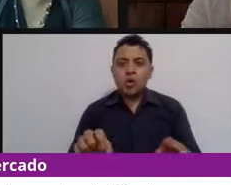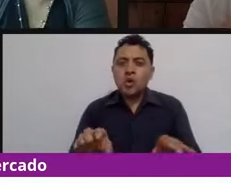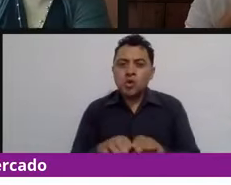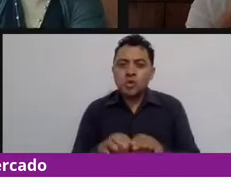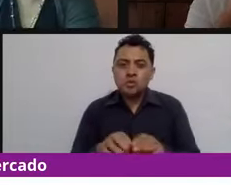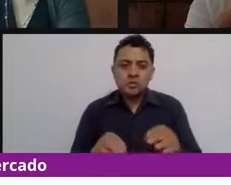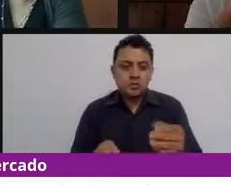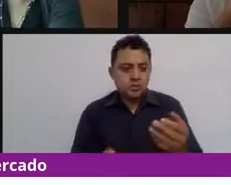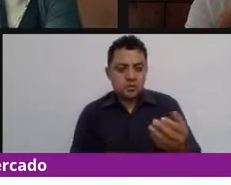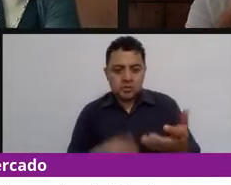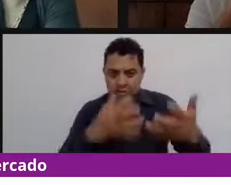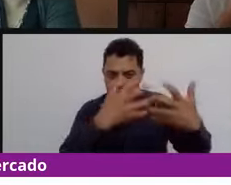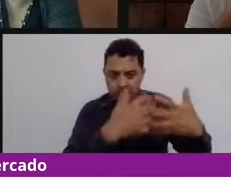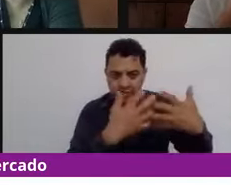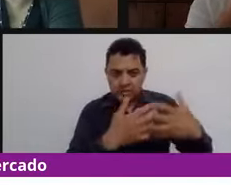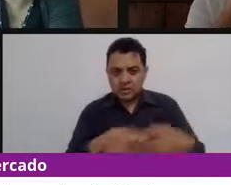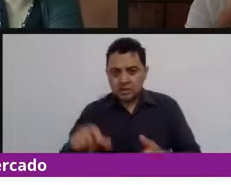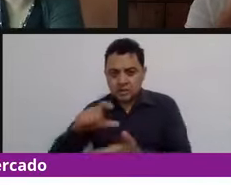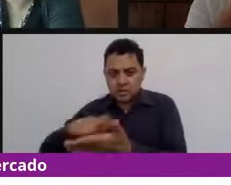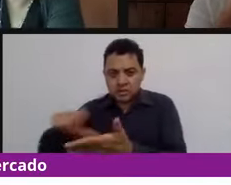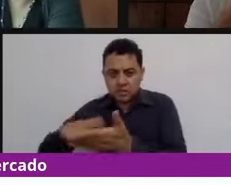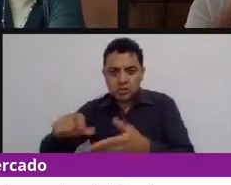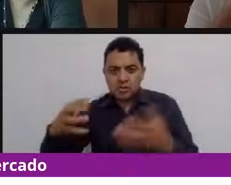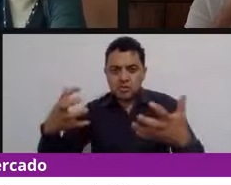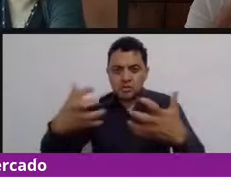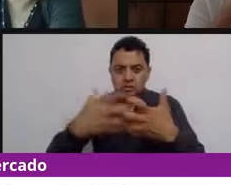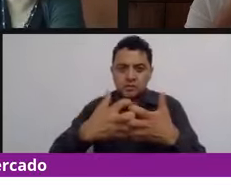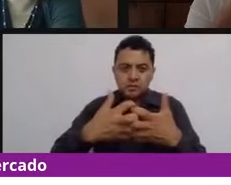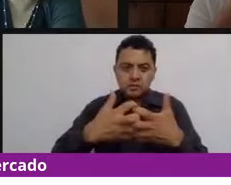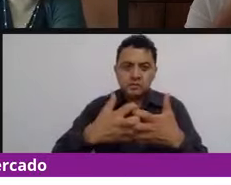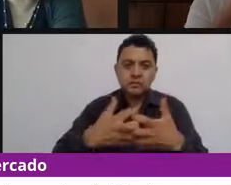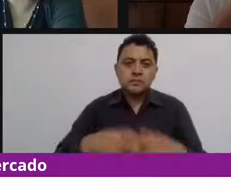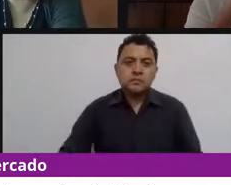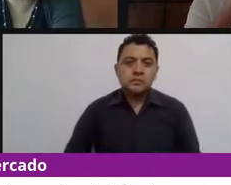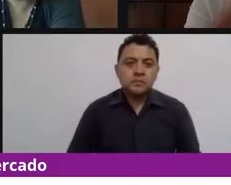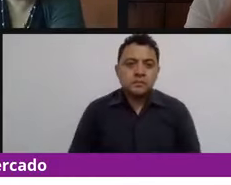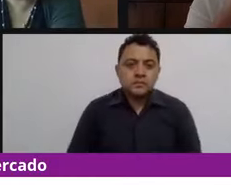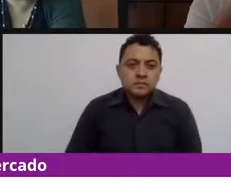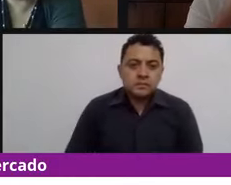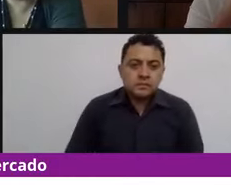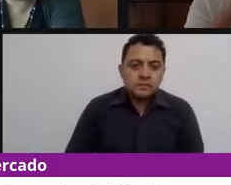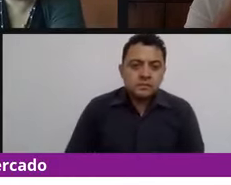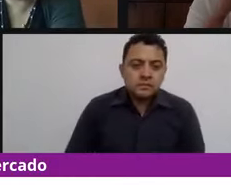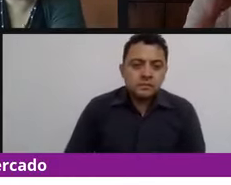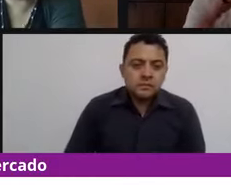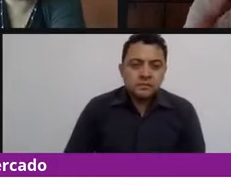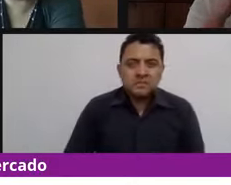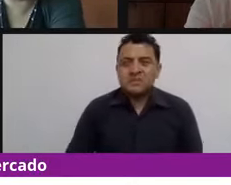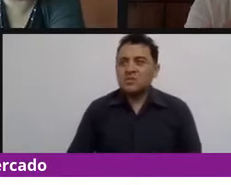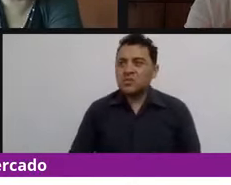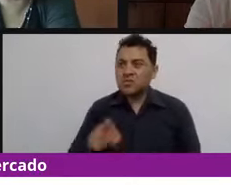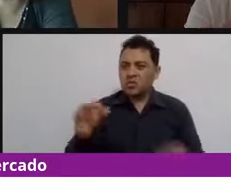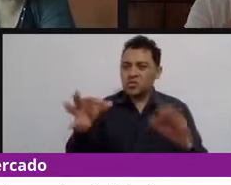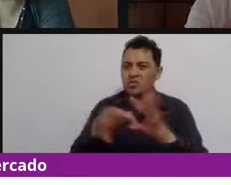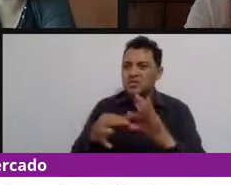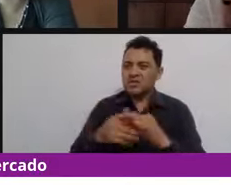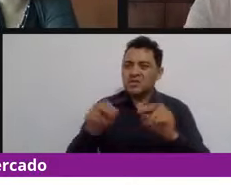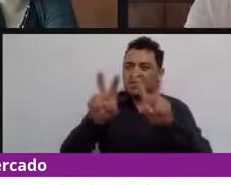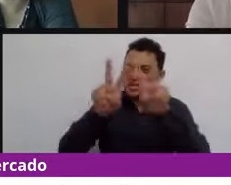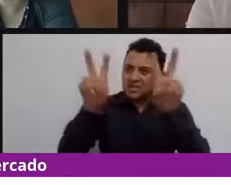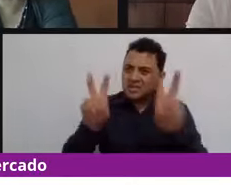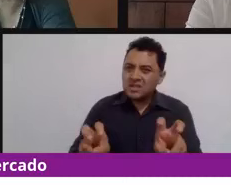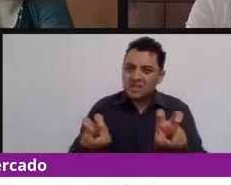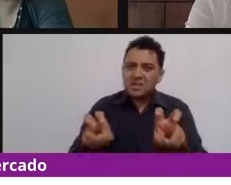adelante adelante te escucho gracias gracias mira me viene me hace tanto sentido con la metodología que se usa ya en otros países